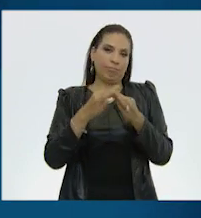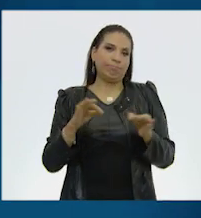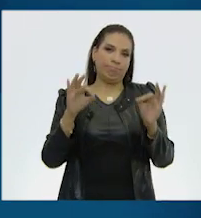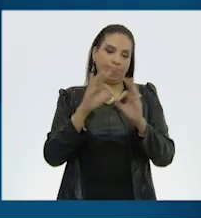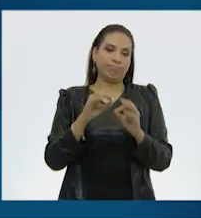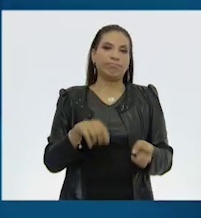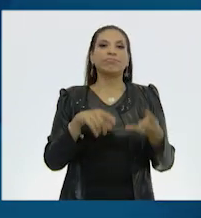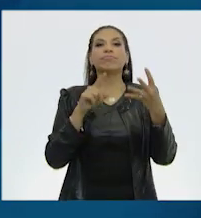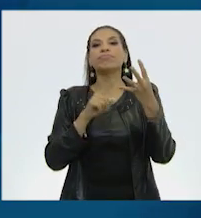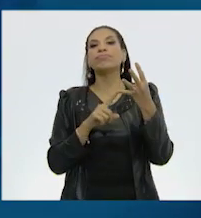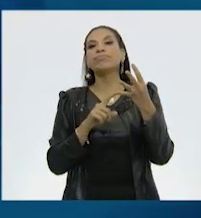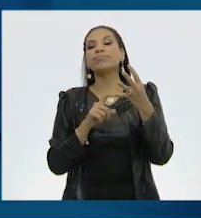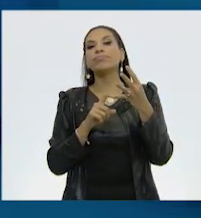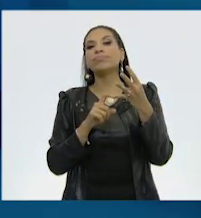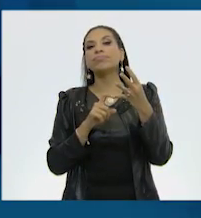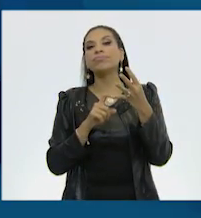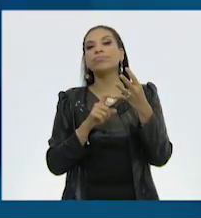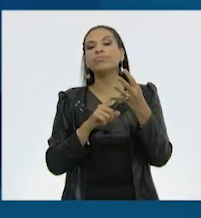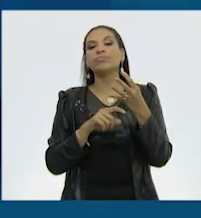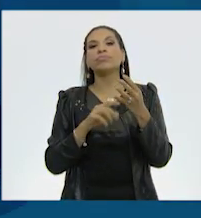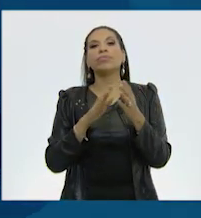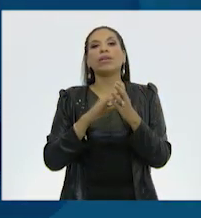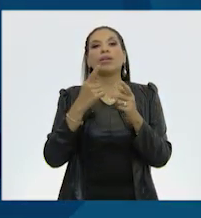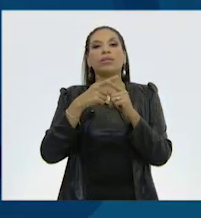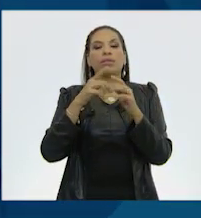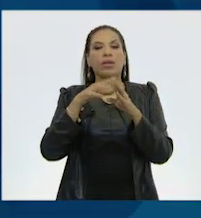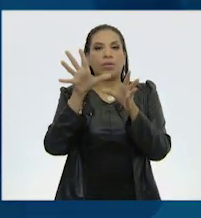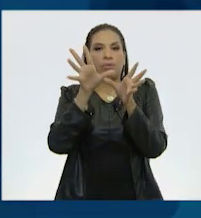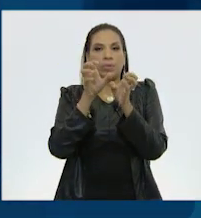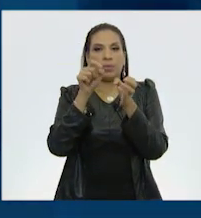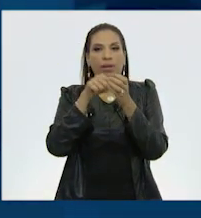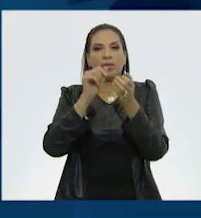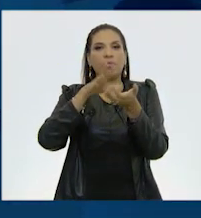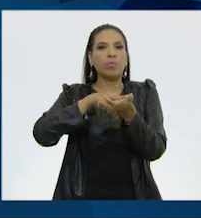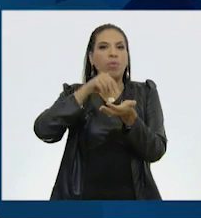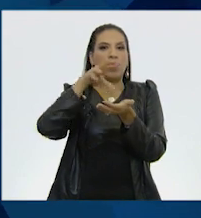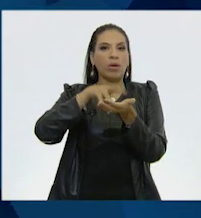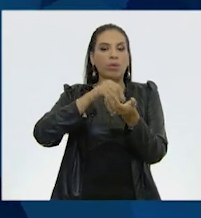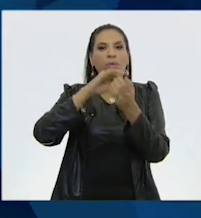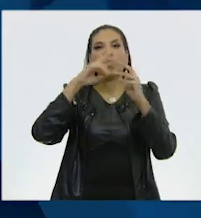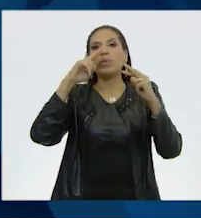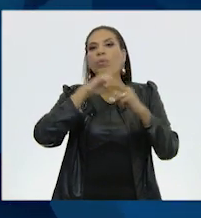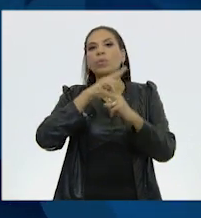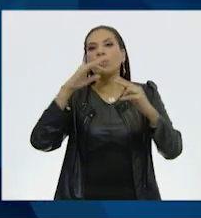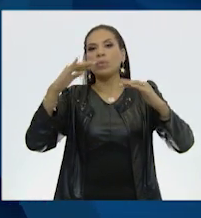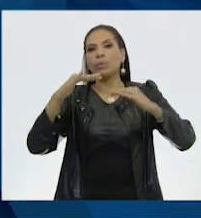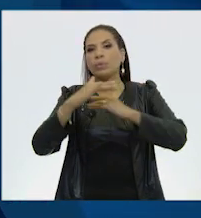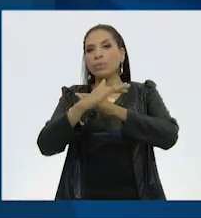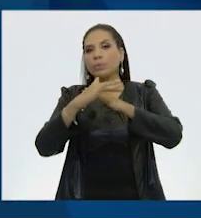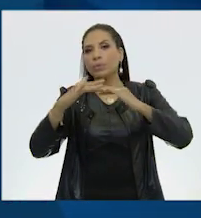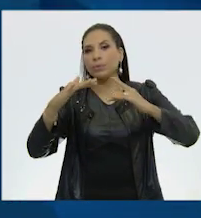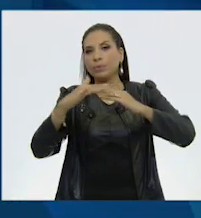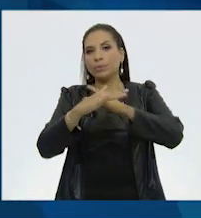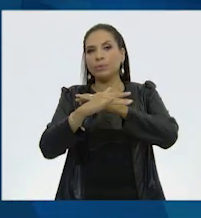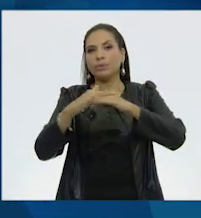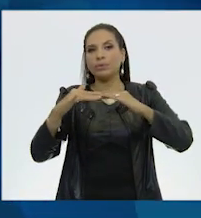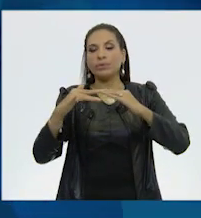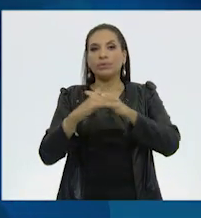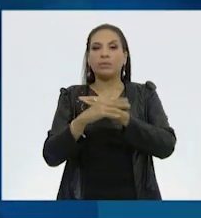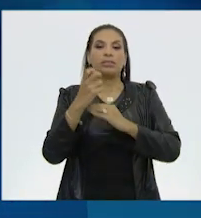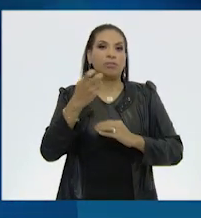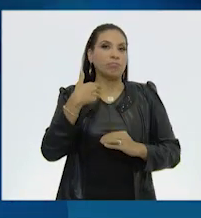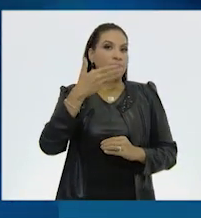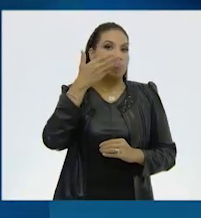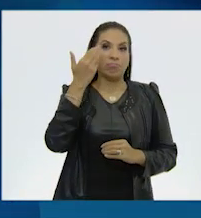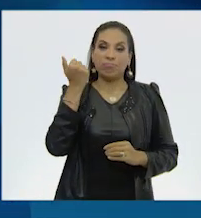Así es, profesor. Retienen las partículas de polvo que flotan en el aire. ¡Guau! Eso yo